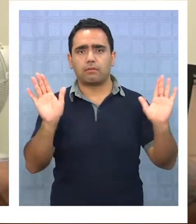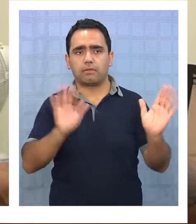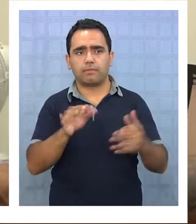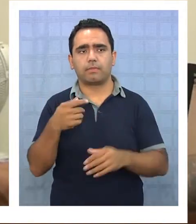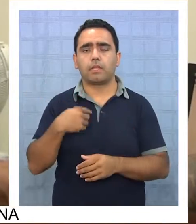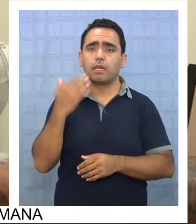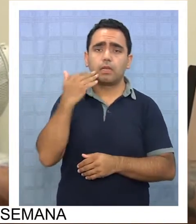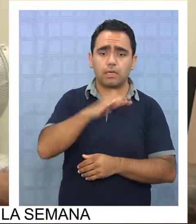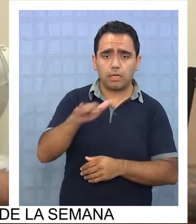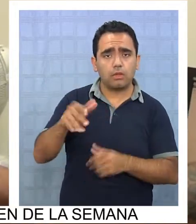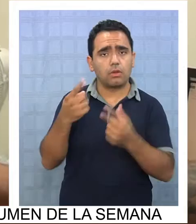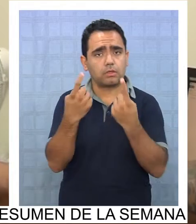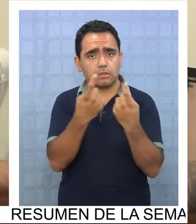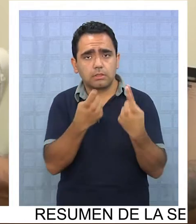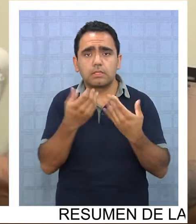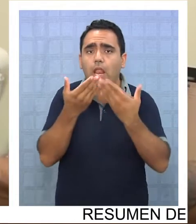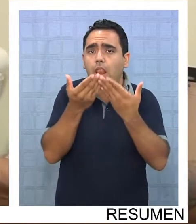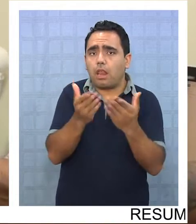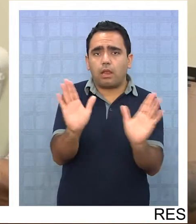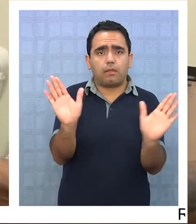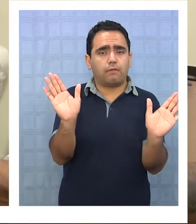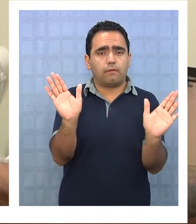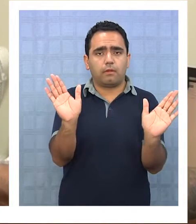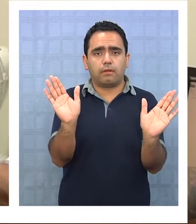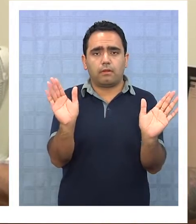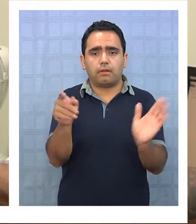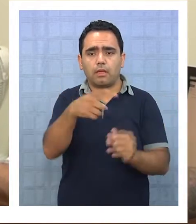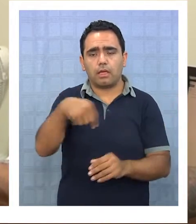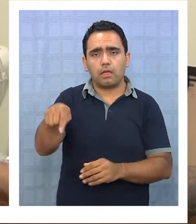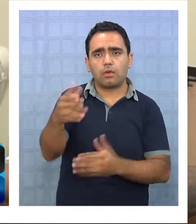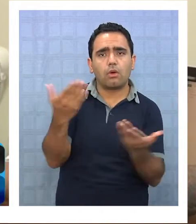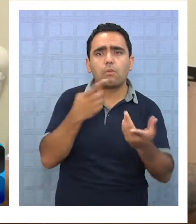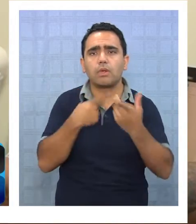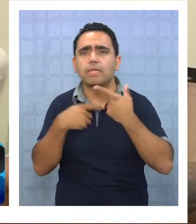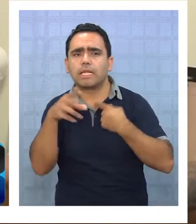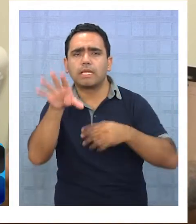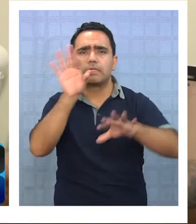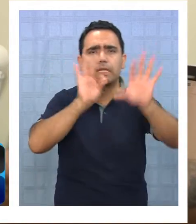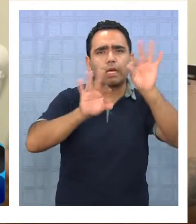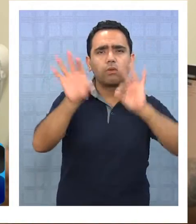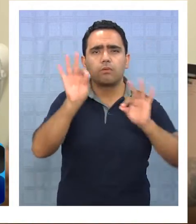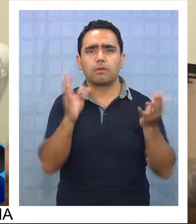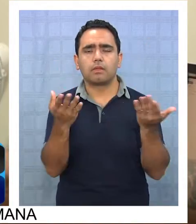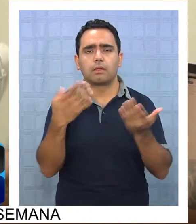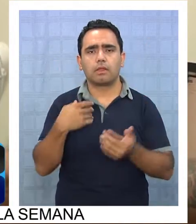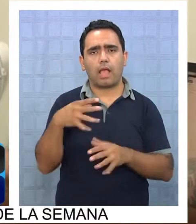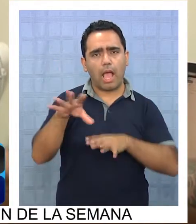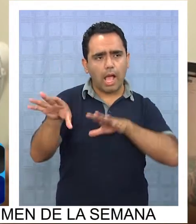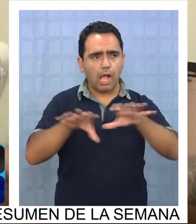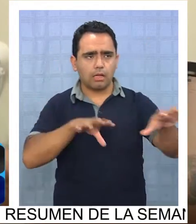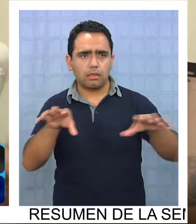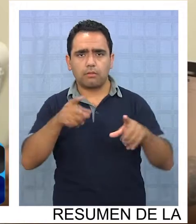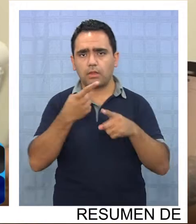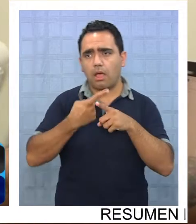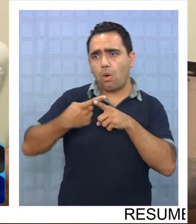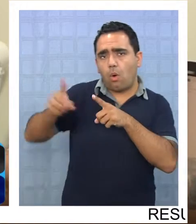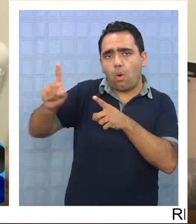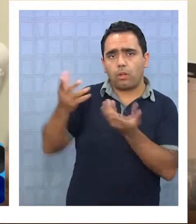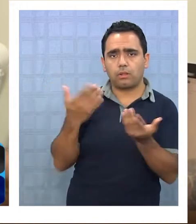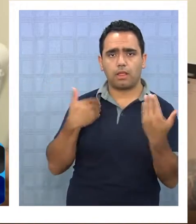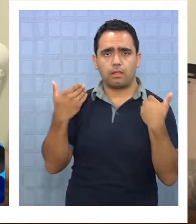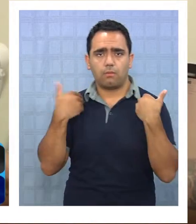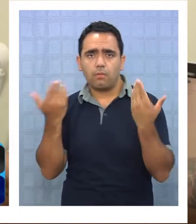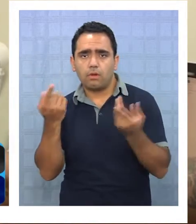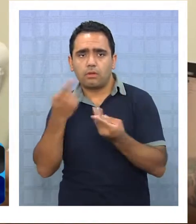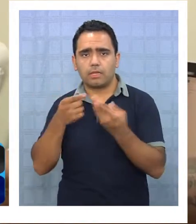de ocio, necesitan descubrir sus propios intereses, necesitan hacer actividades extracurriculares